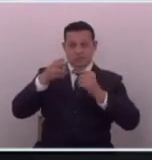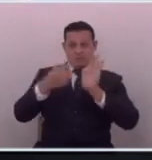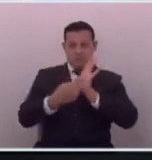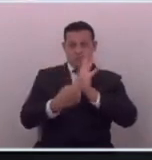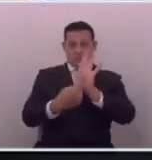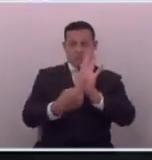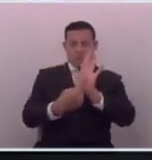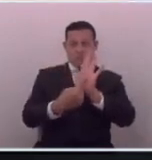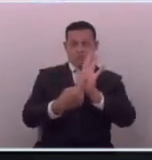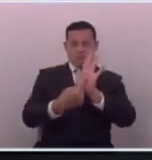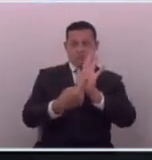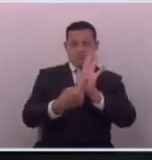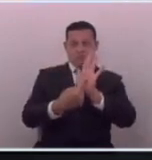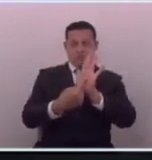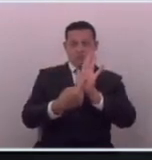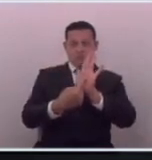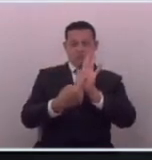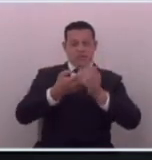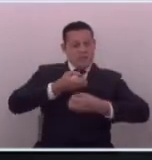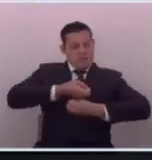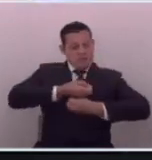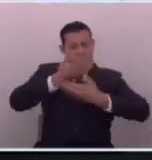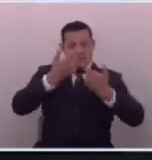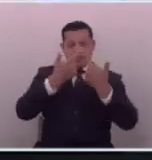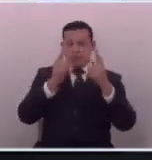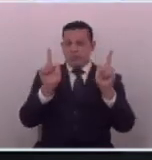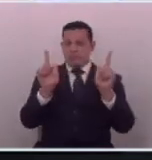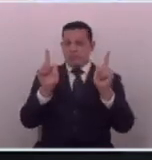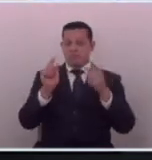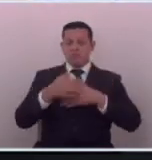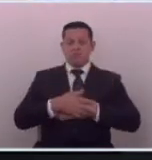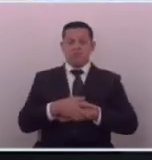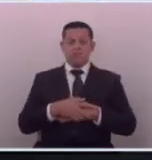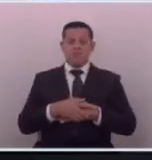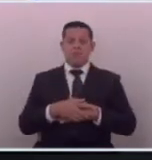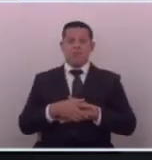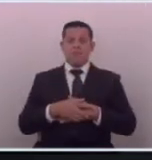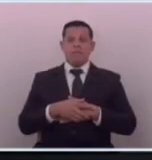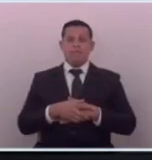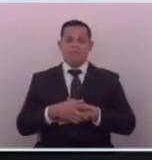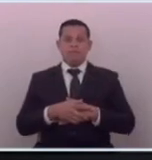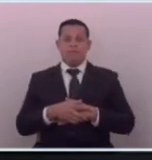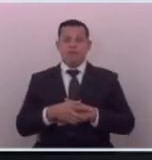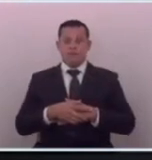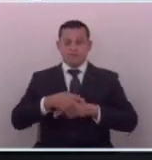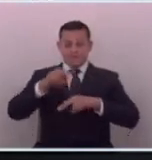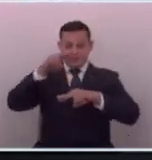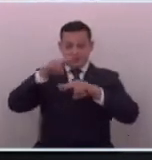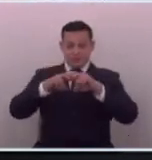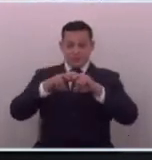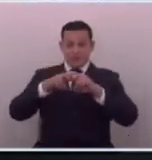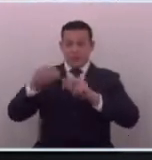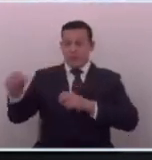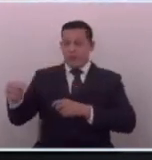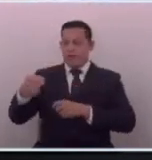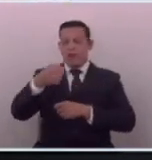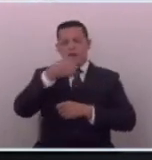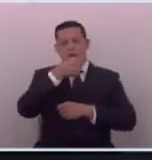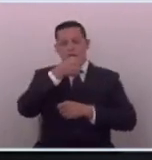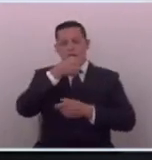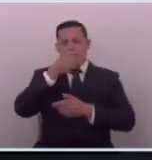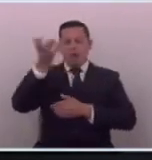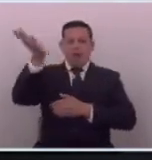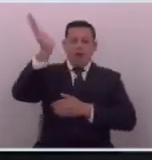porque se están expresando libremente cuando se han sentado agarran el micrófono y